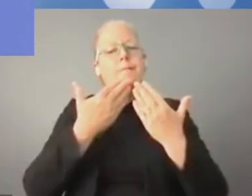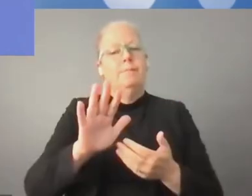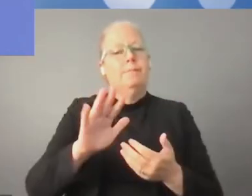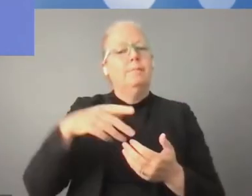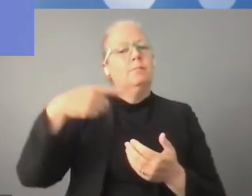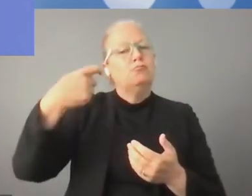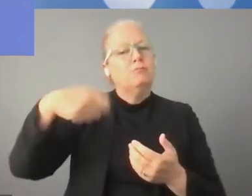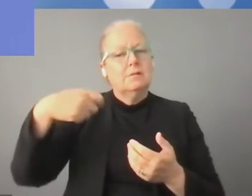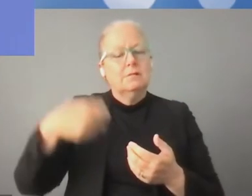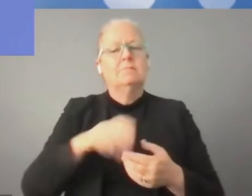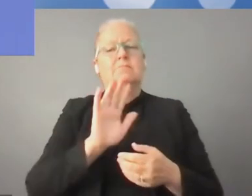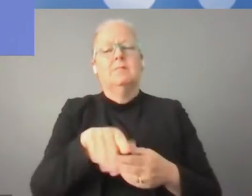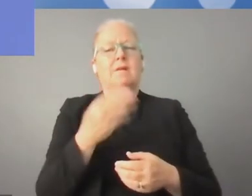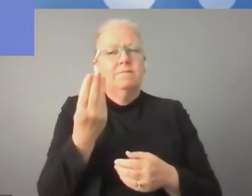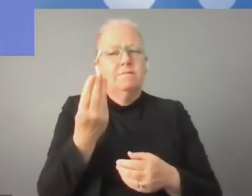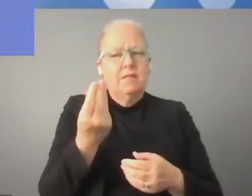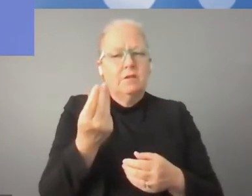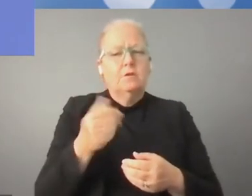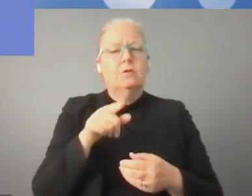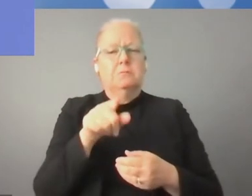señora ministra, ha sido una perspectiva interesante.